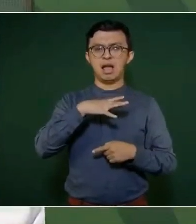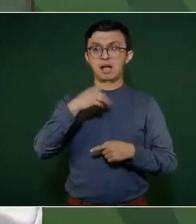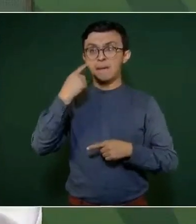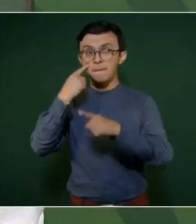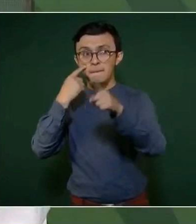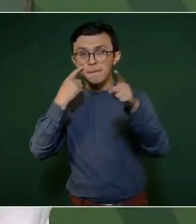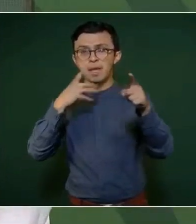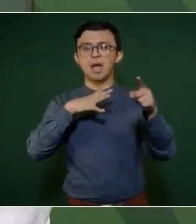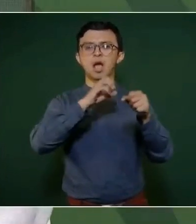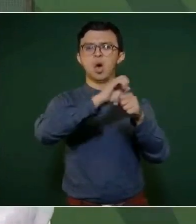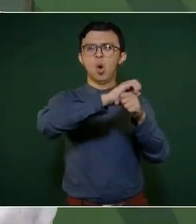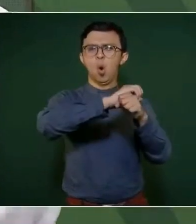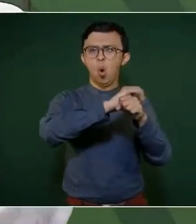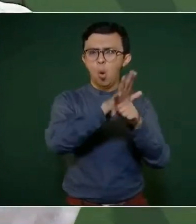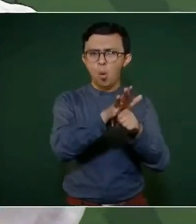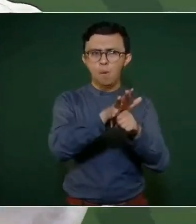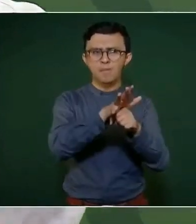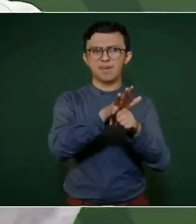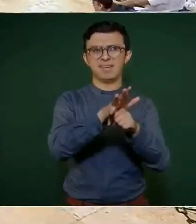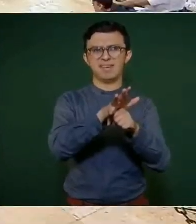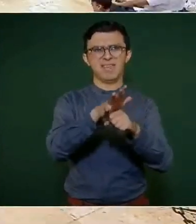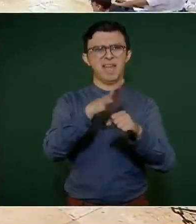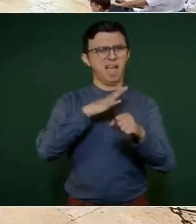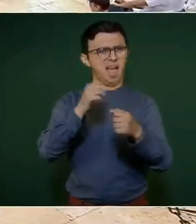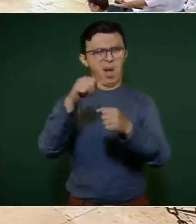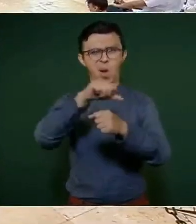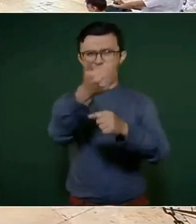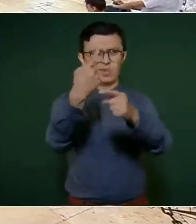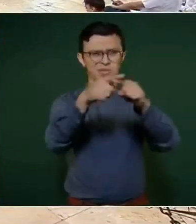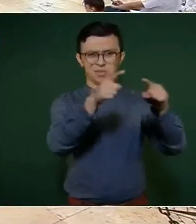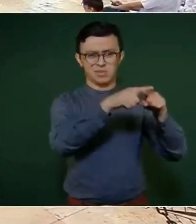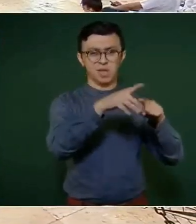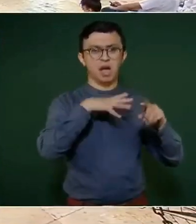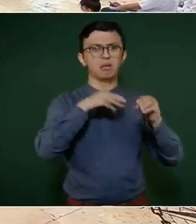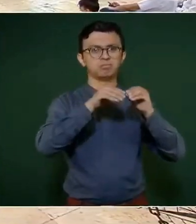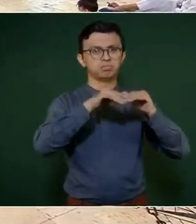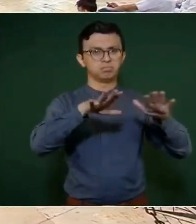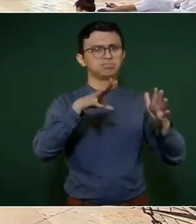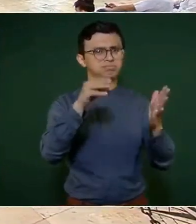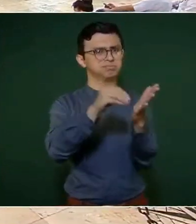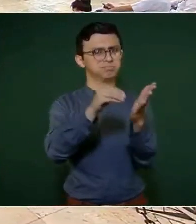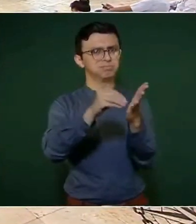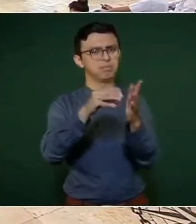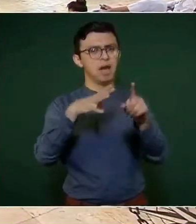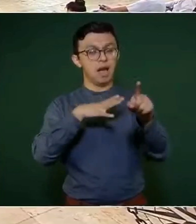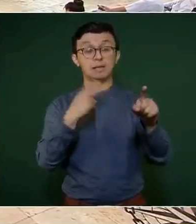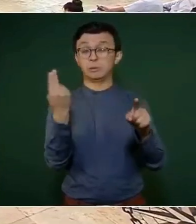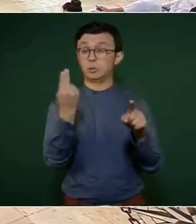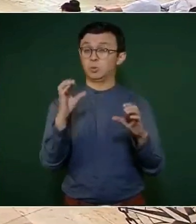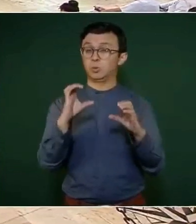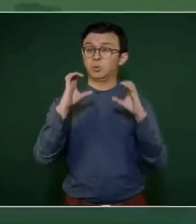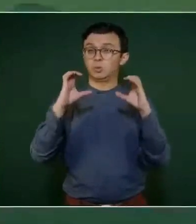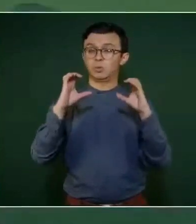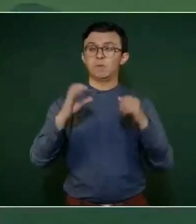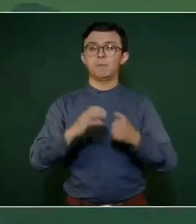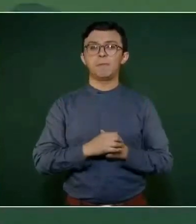y otros, sí, sí, hay que cuidarse,